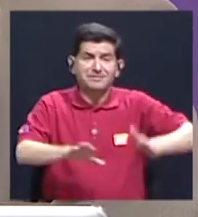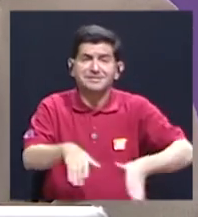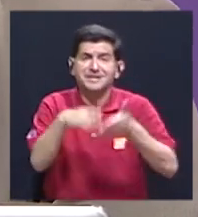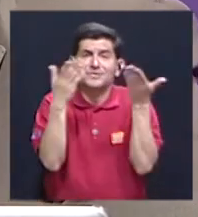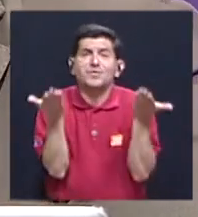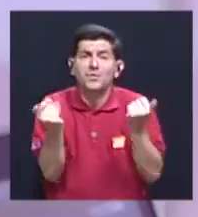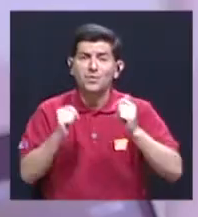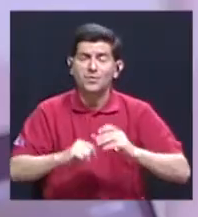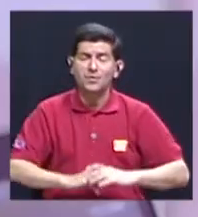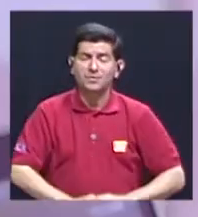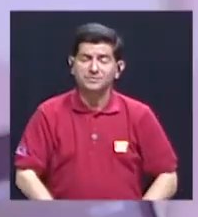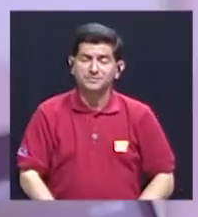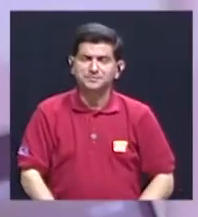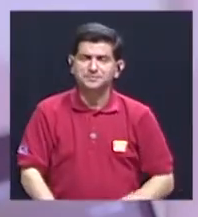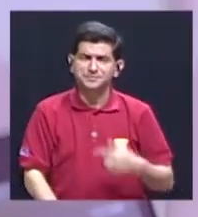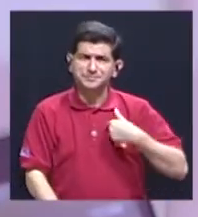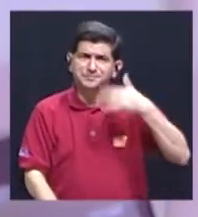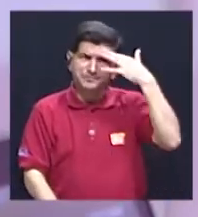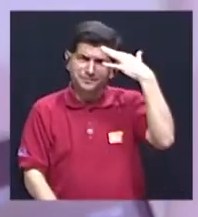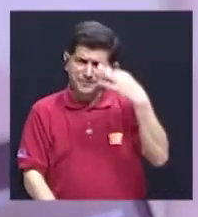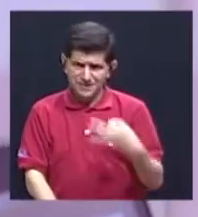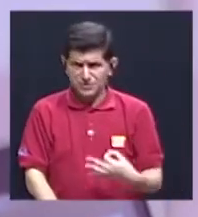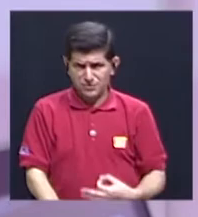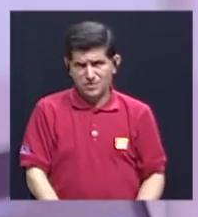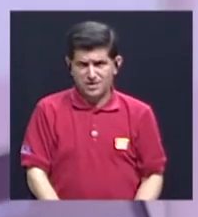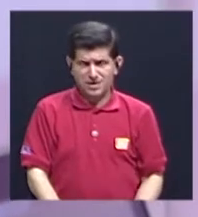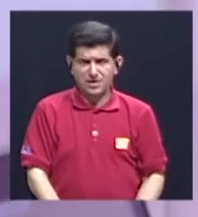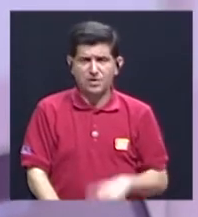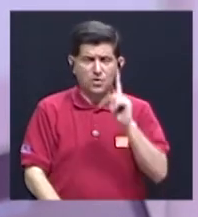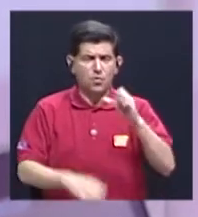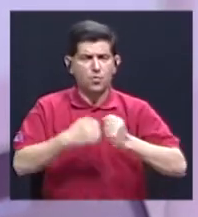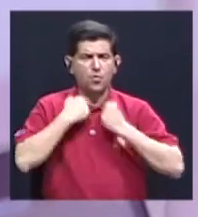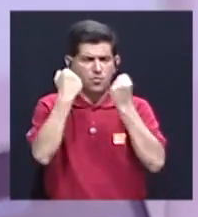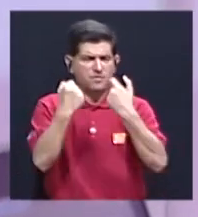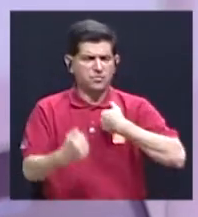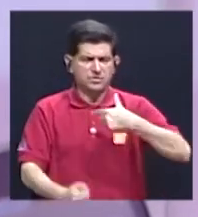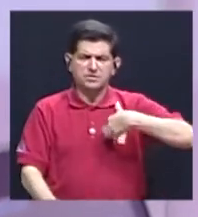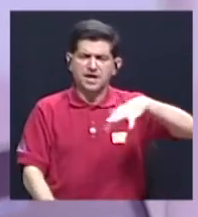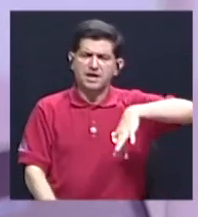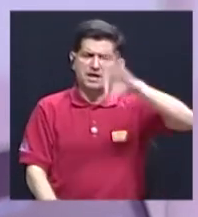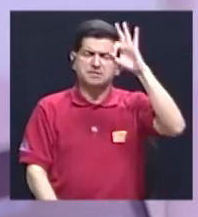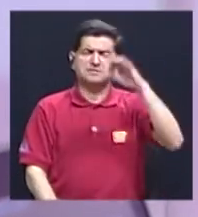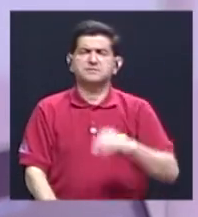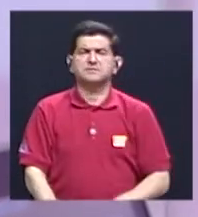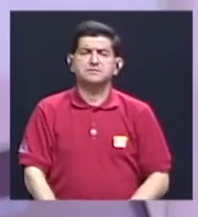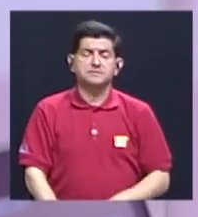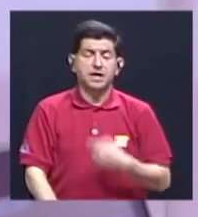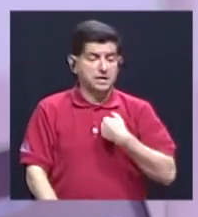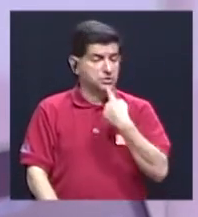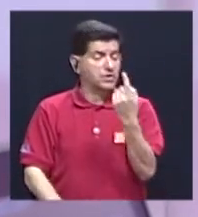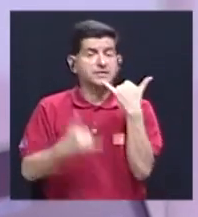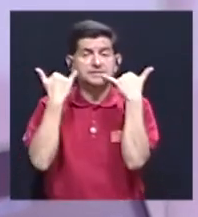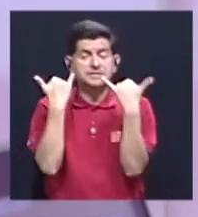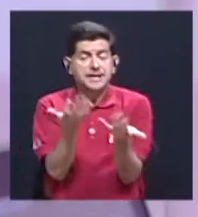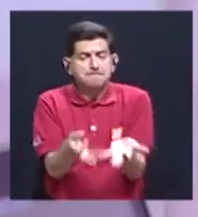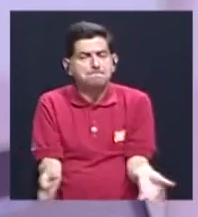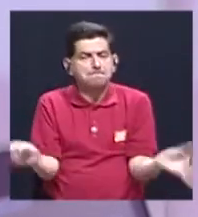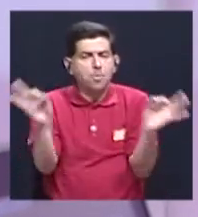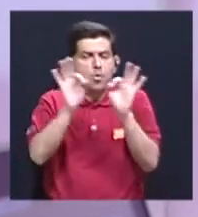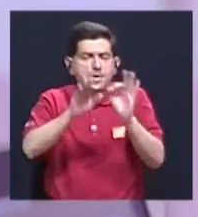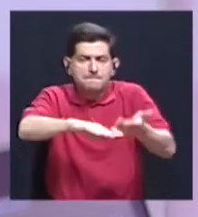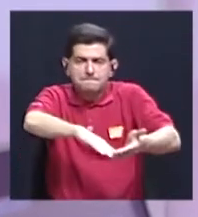de alguna manera? Bueno, yo creo que una fortaleza que yo encuentro y un paso que lo he dicho es fundamental,